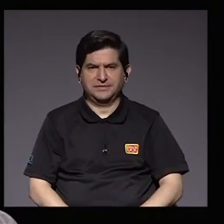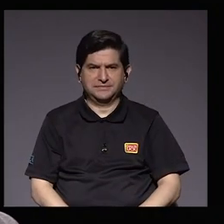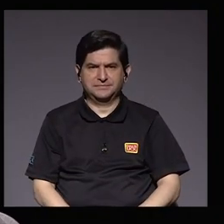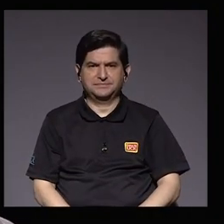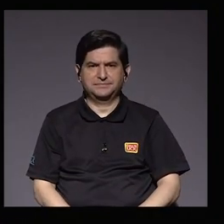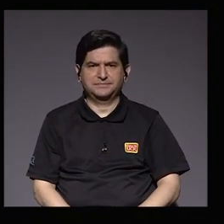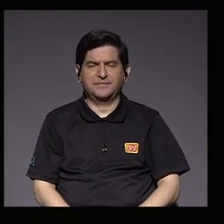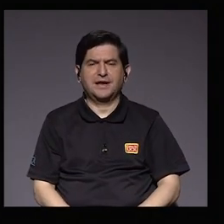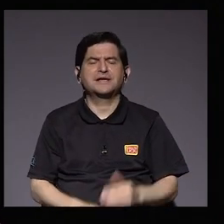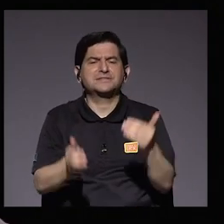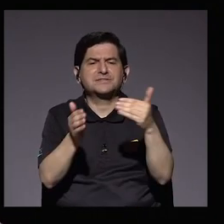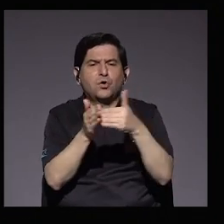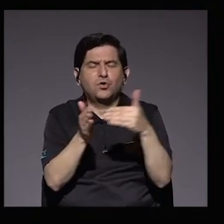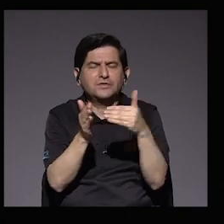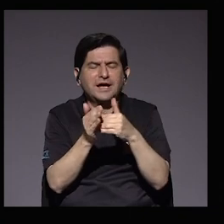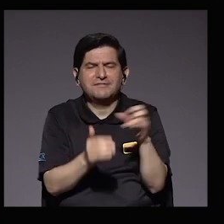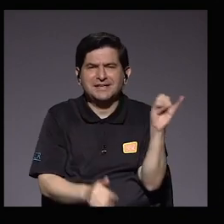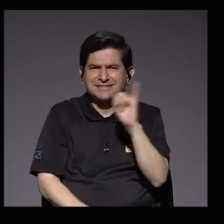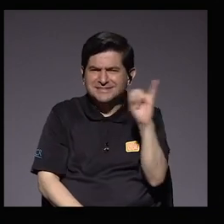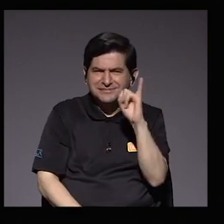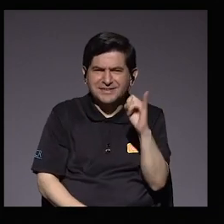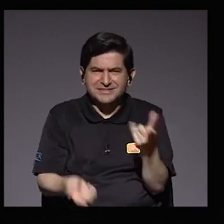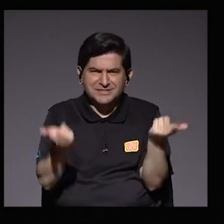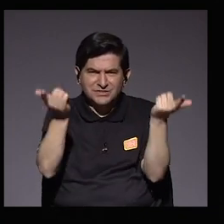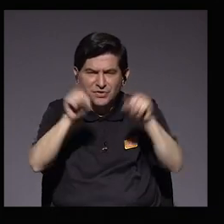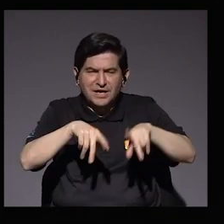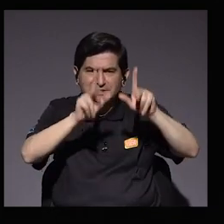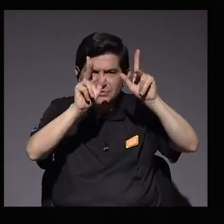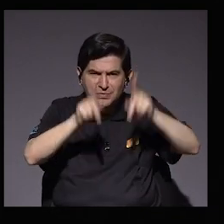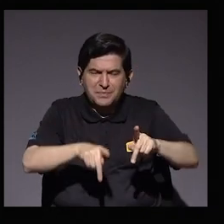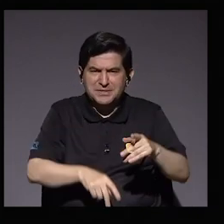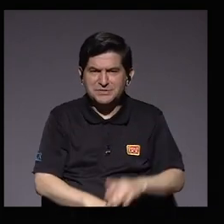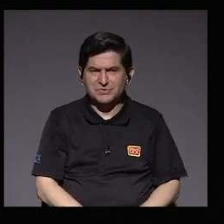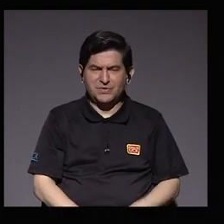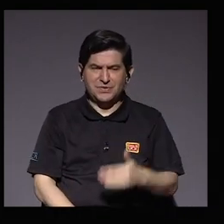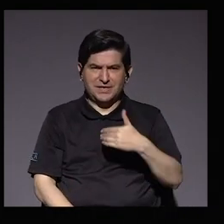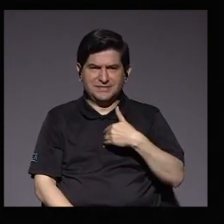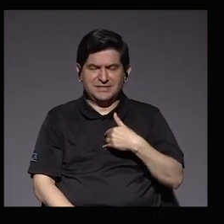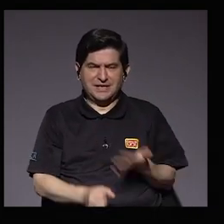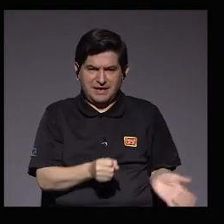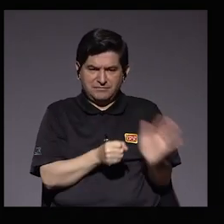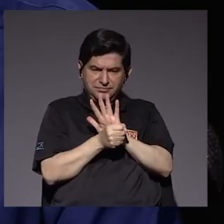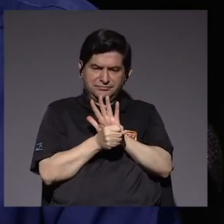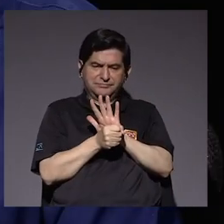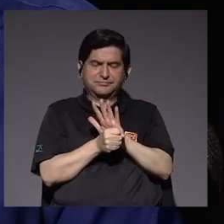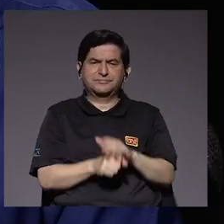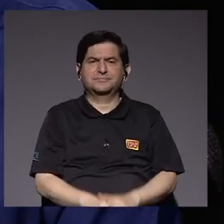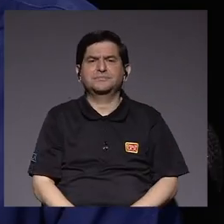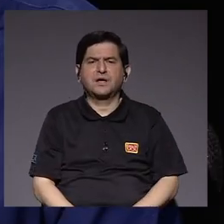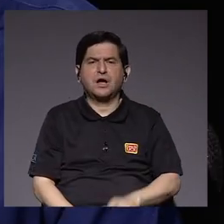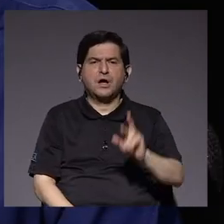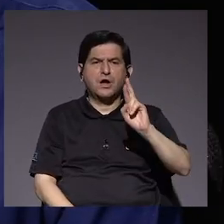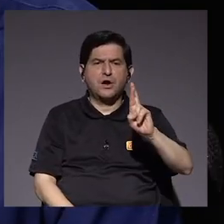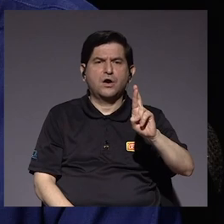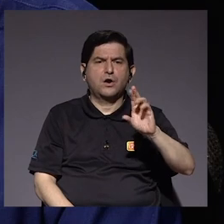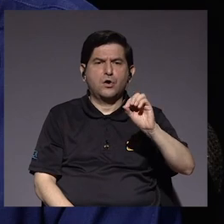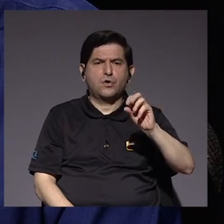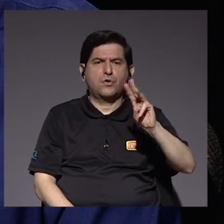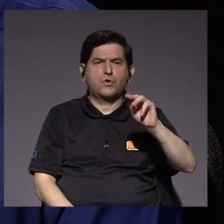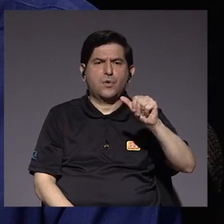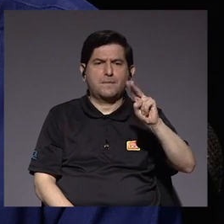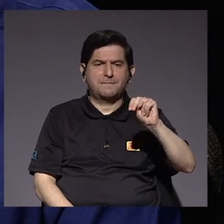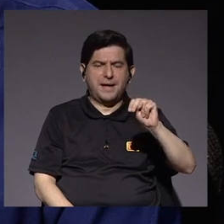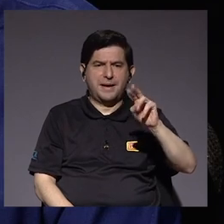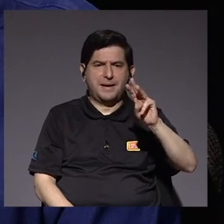la reinfección en el caso de las personas que padecen el coronavirus. Don Román Macaya dio una